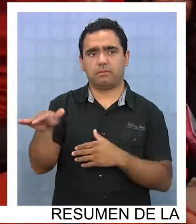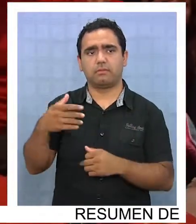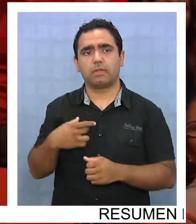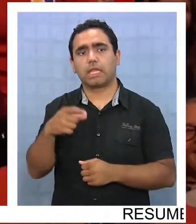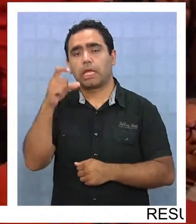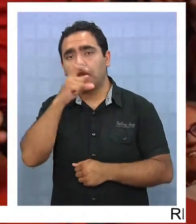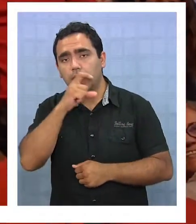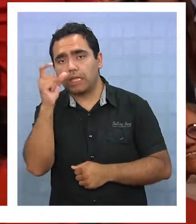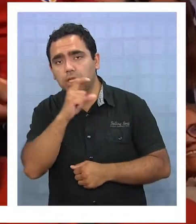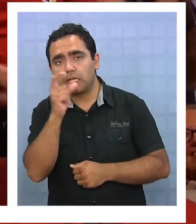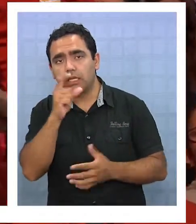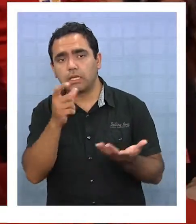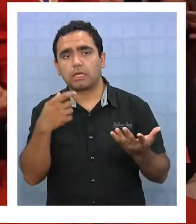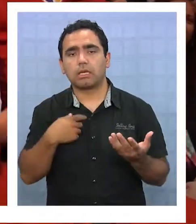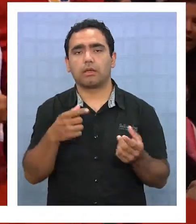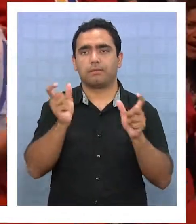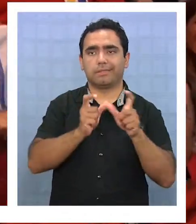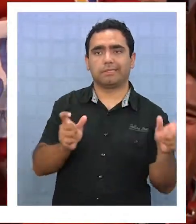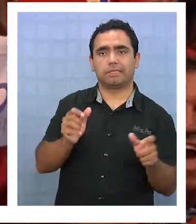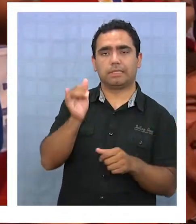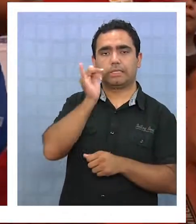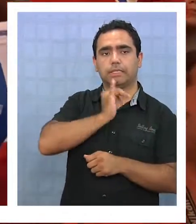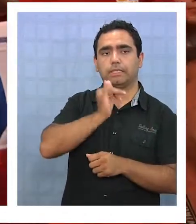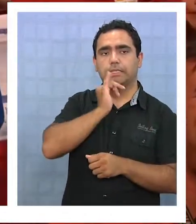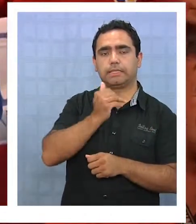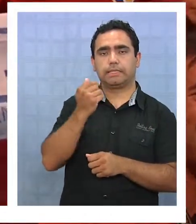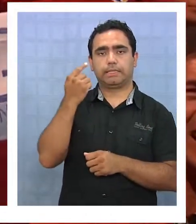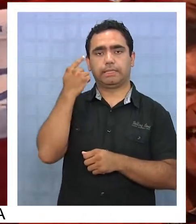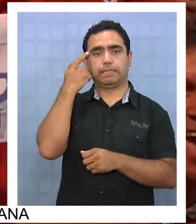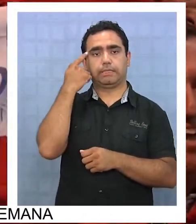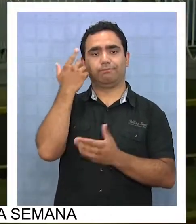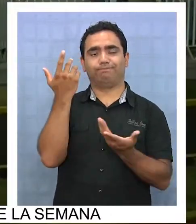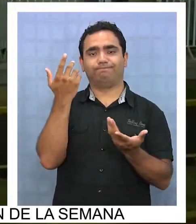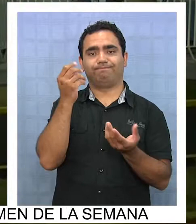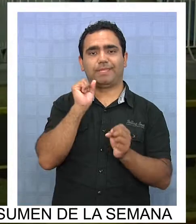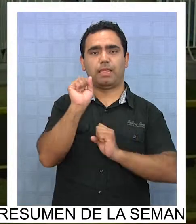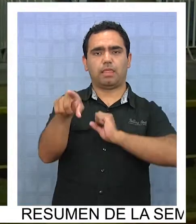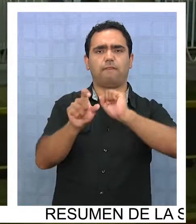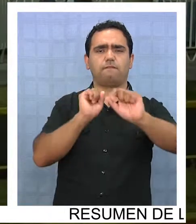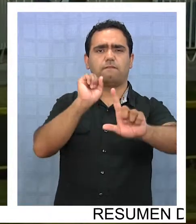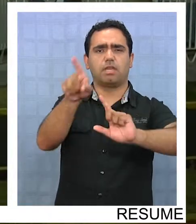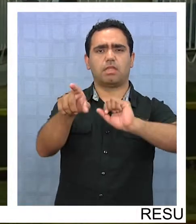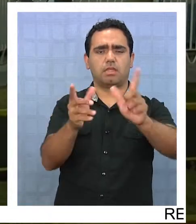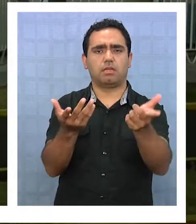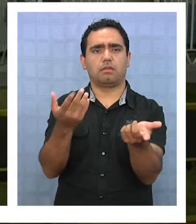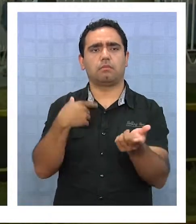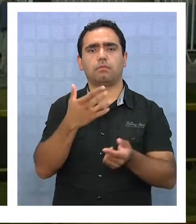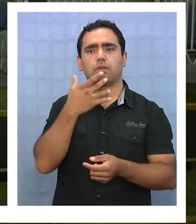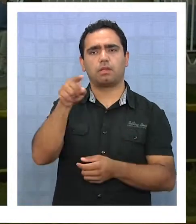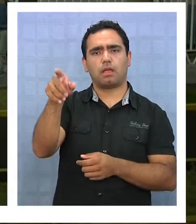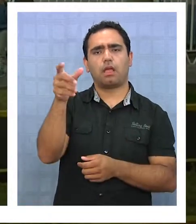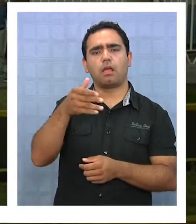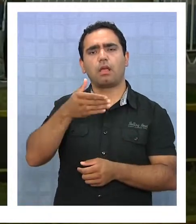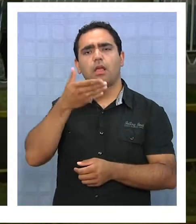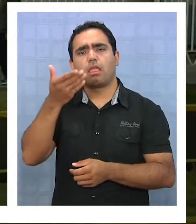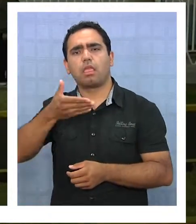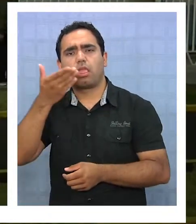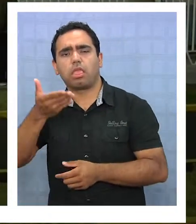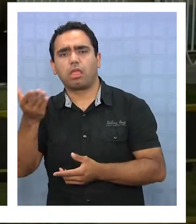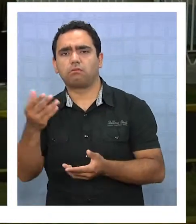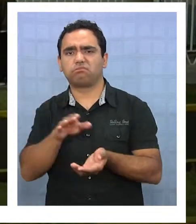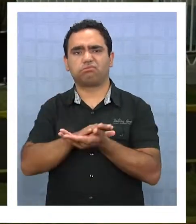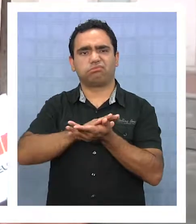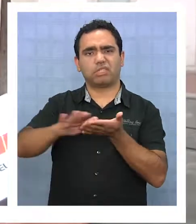Críticas que no caen para nada bien entre los equiqueños, quienes terminaron el Mundial lo defienden, señalando que todos estos comentarios son gratuitos.